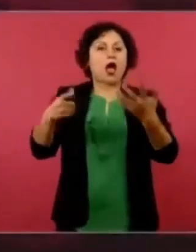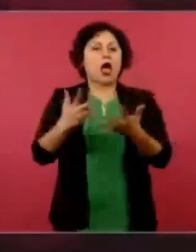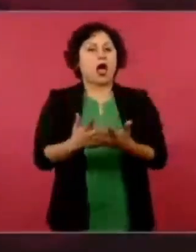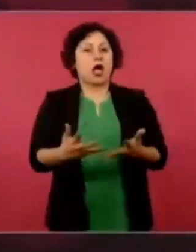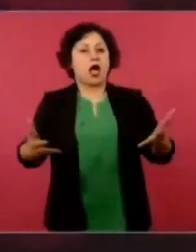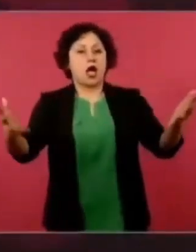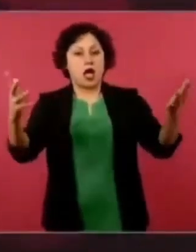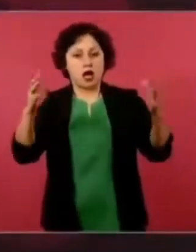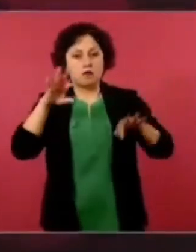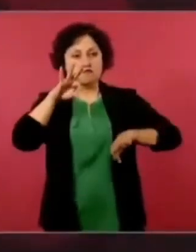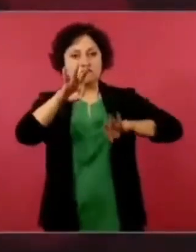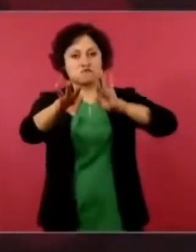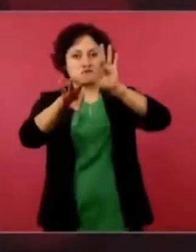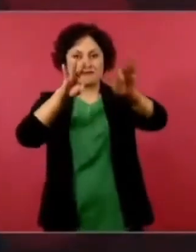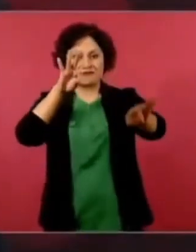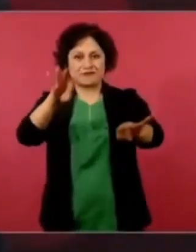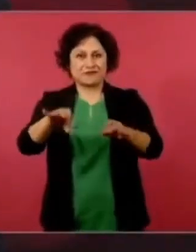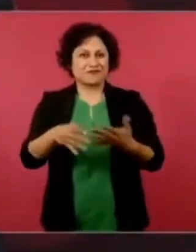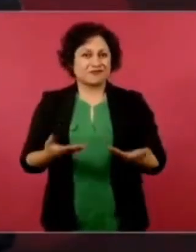como esto que vimos de la luz,